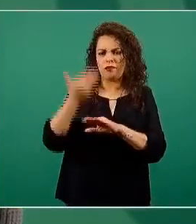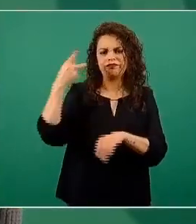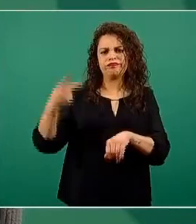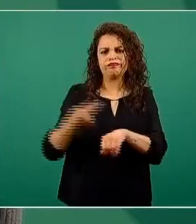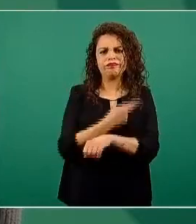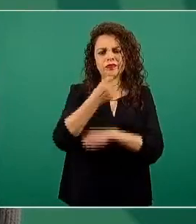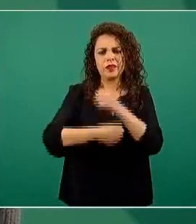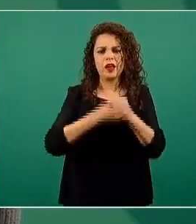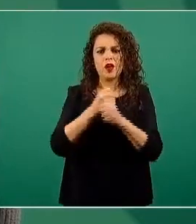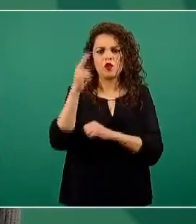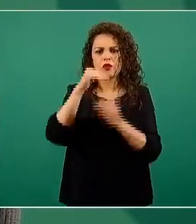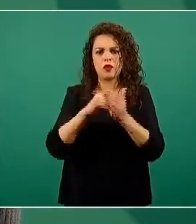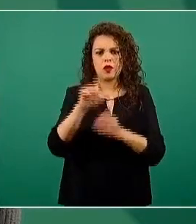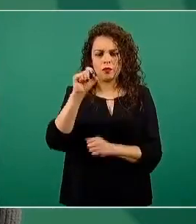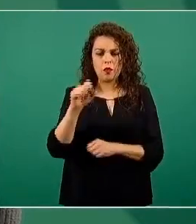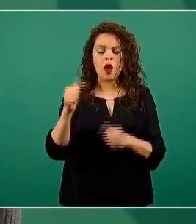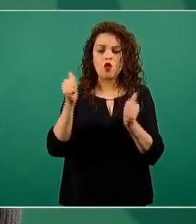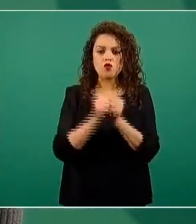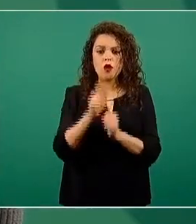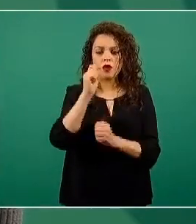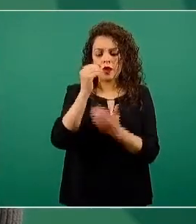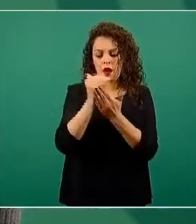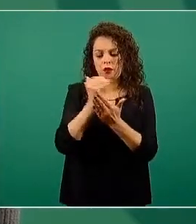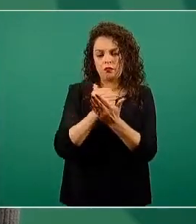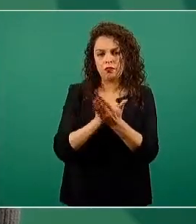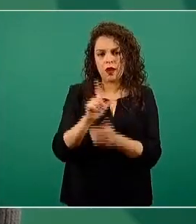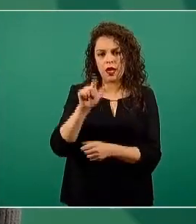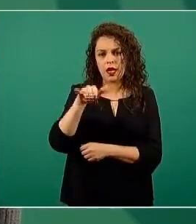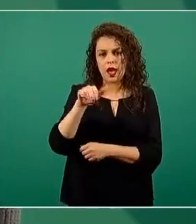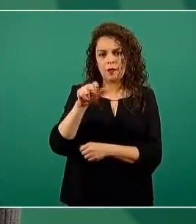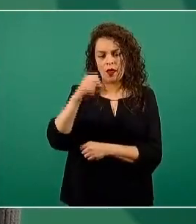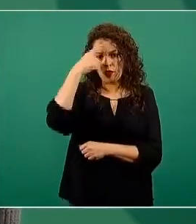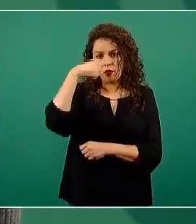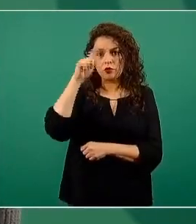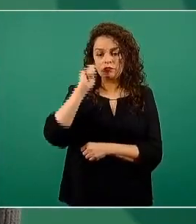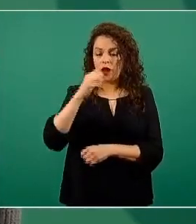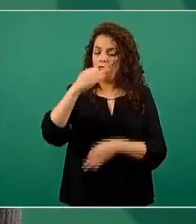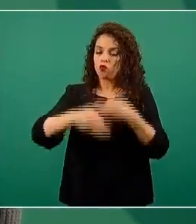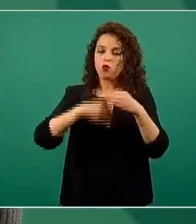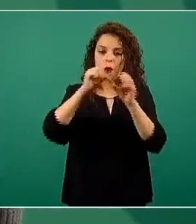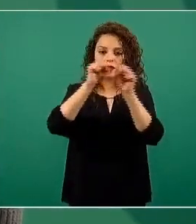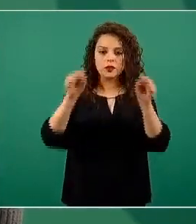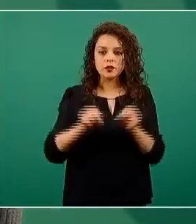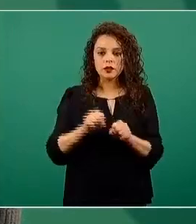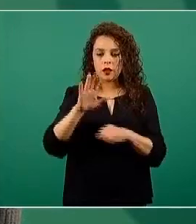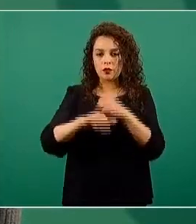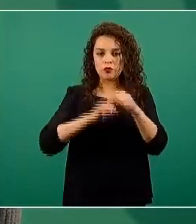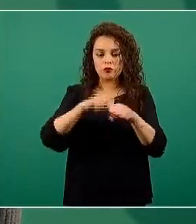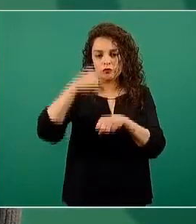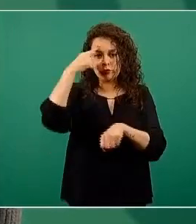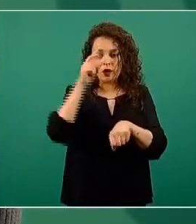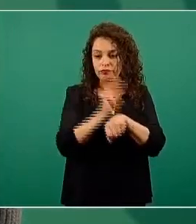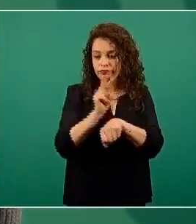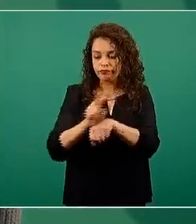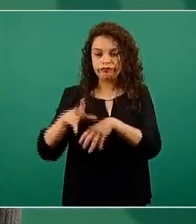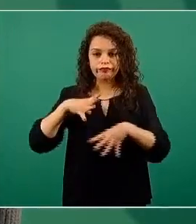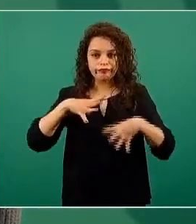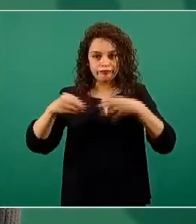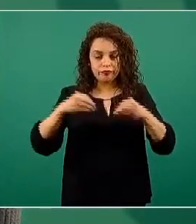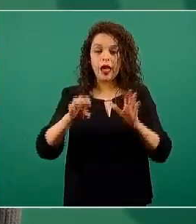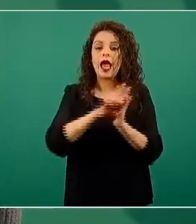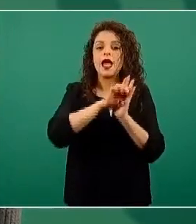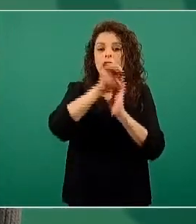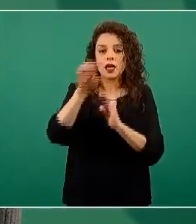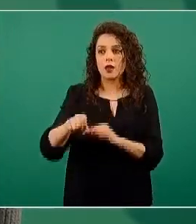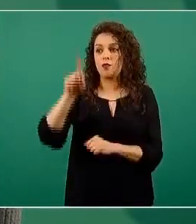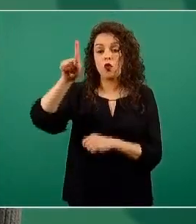lineamientos que se emitieron para todo el Sistema Nacional de Vigilancia Epidemiológica que, por ejemplo, el Estado de Tamaulipas